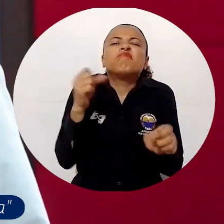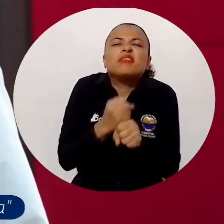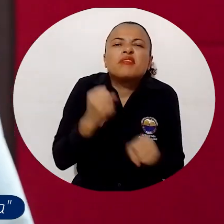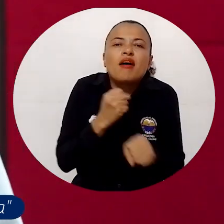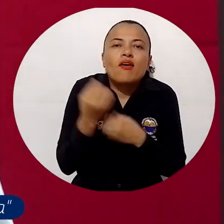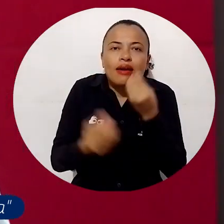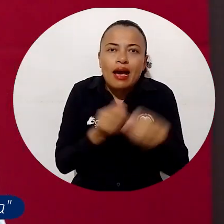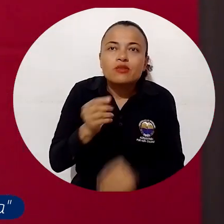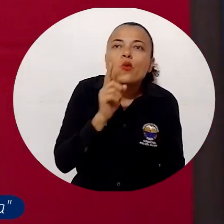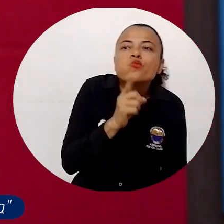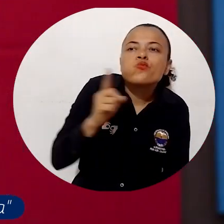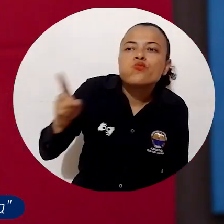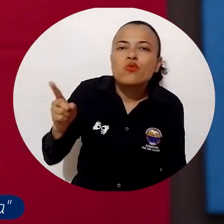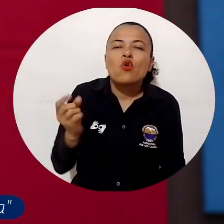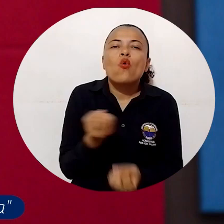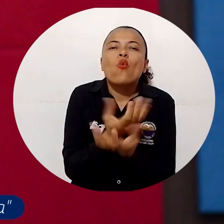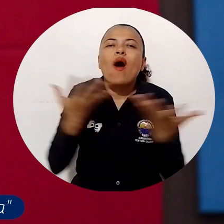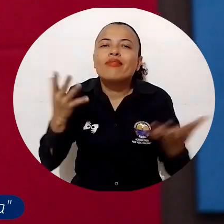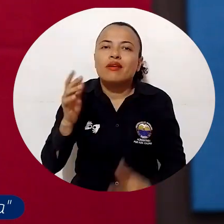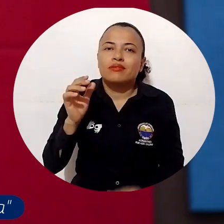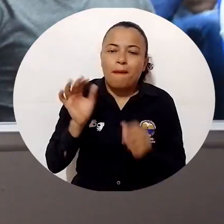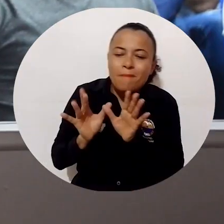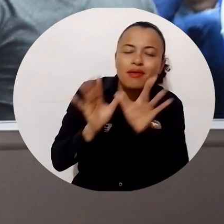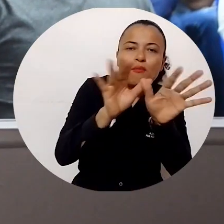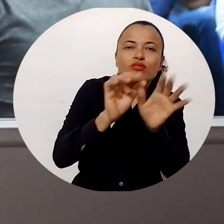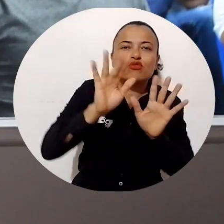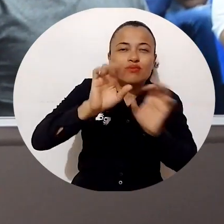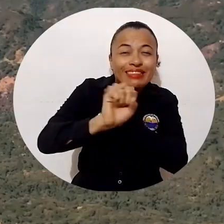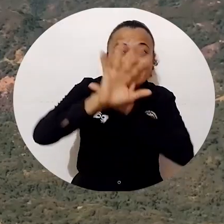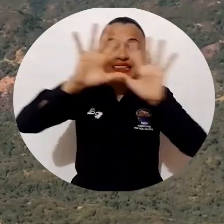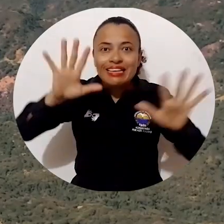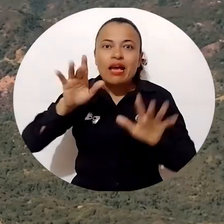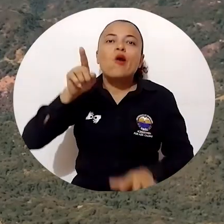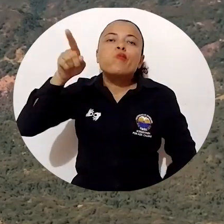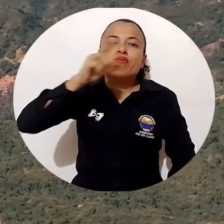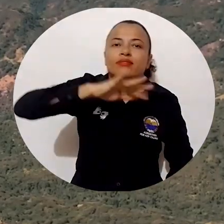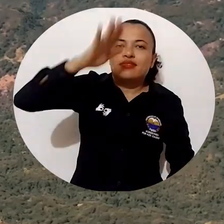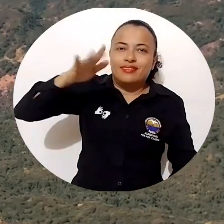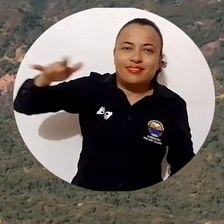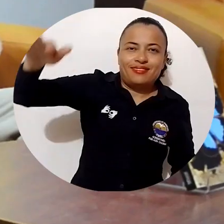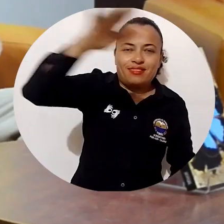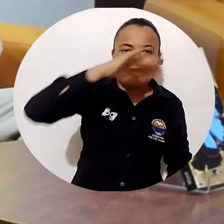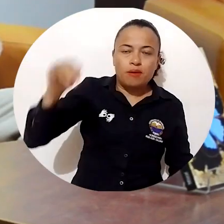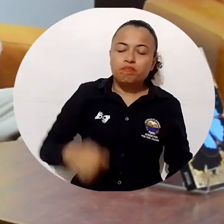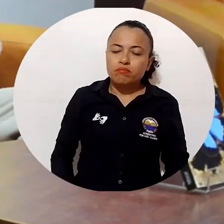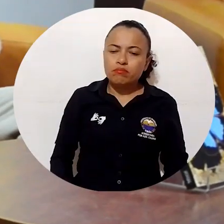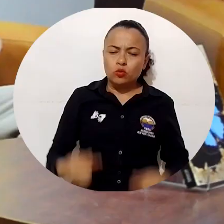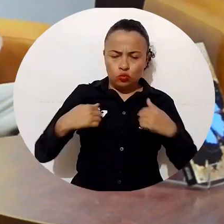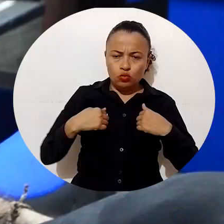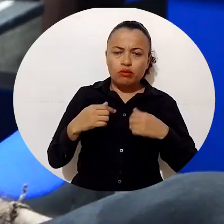de las especies de mariposas diurnas que tenemos en la Sierra Nevada de Santa Marta. Siempre he